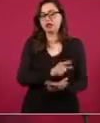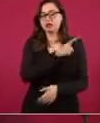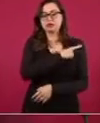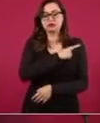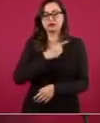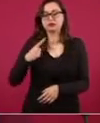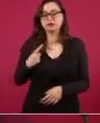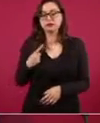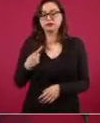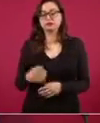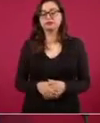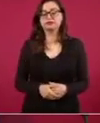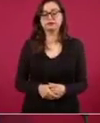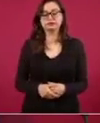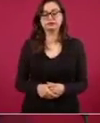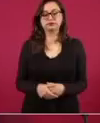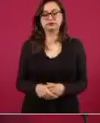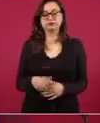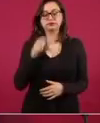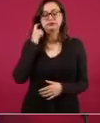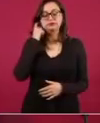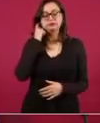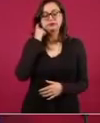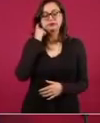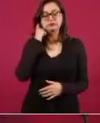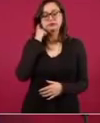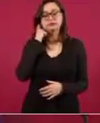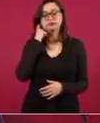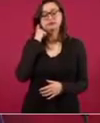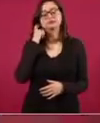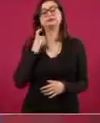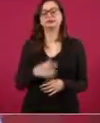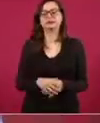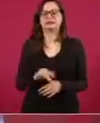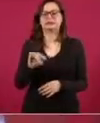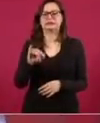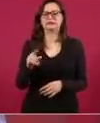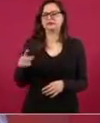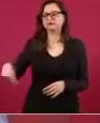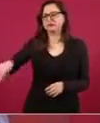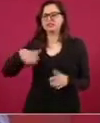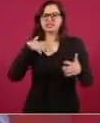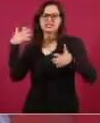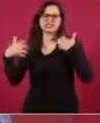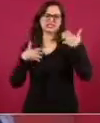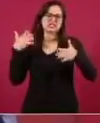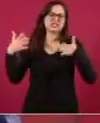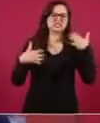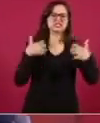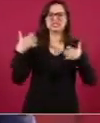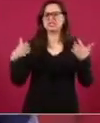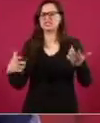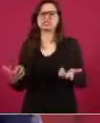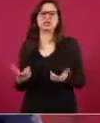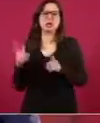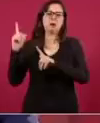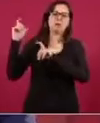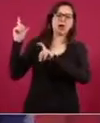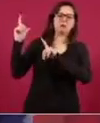Puede ser ruidoso, escandaloso,